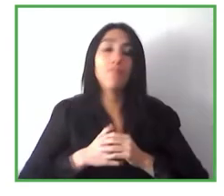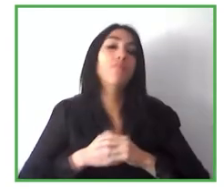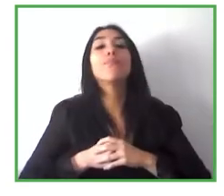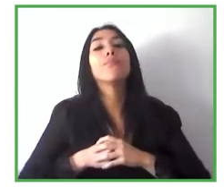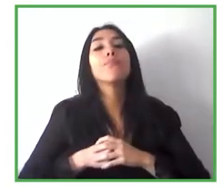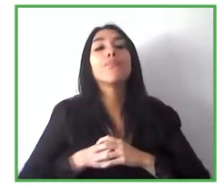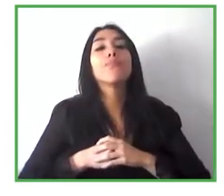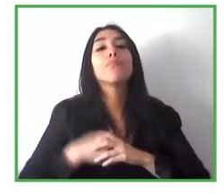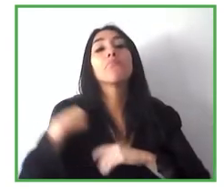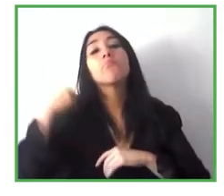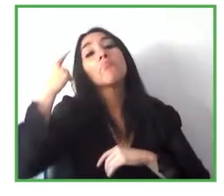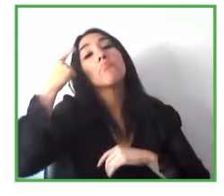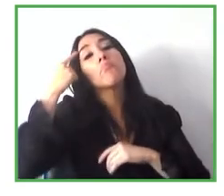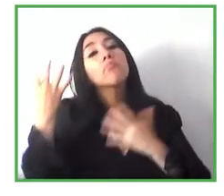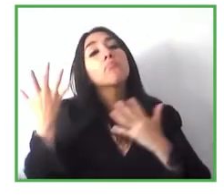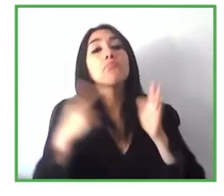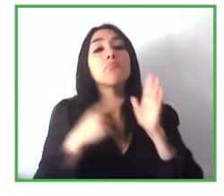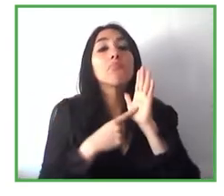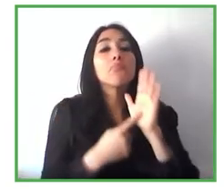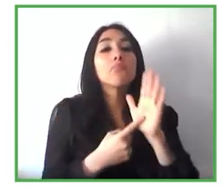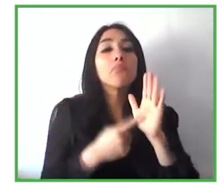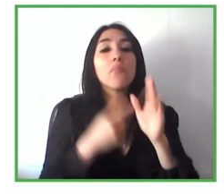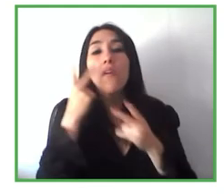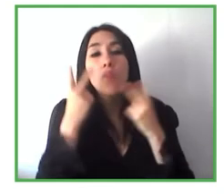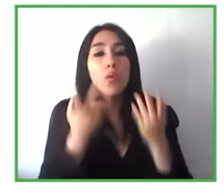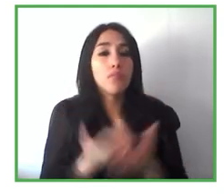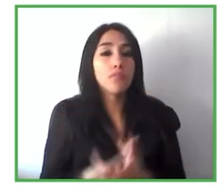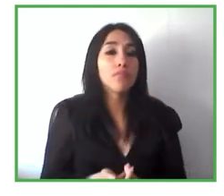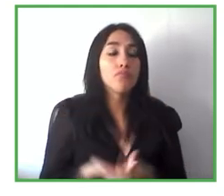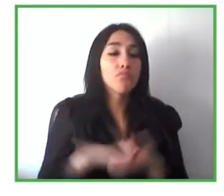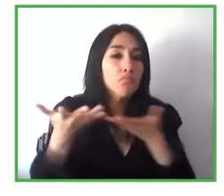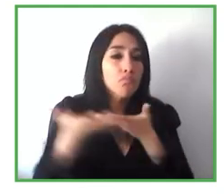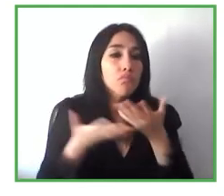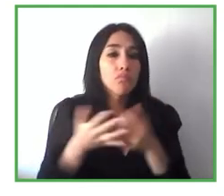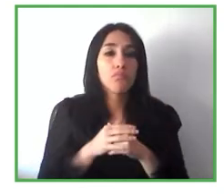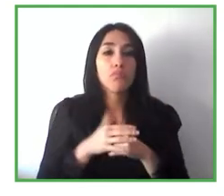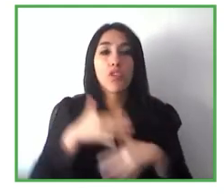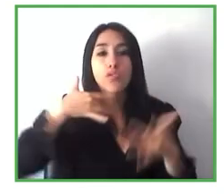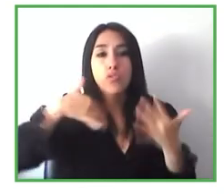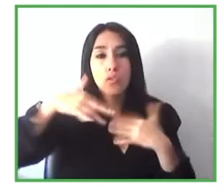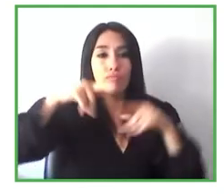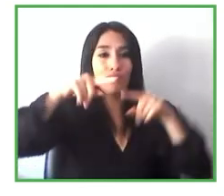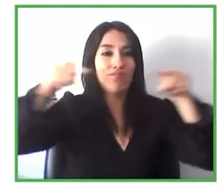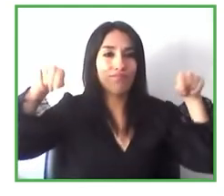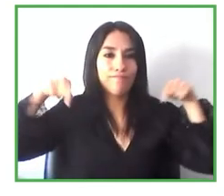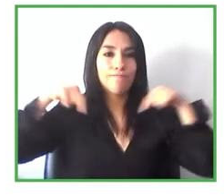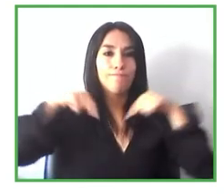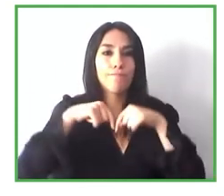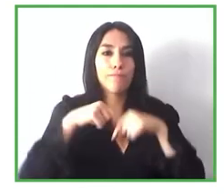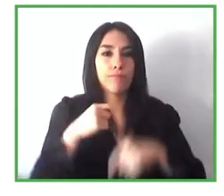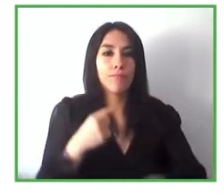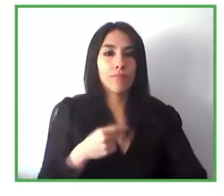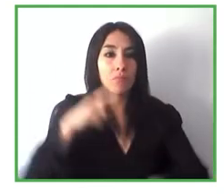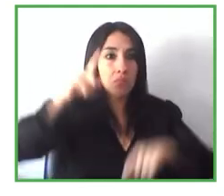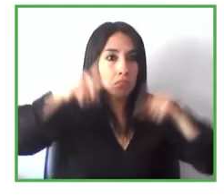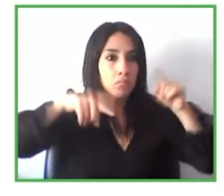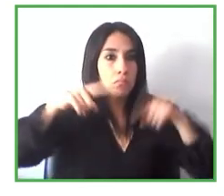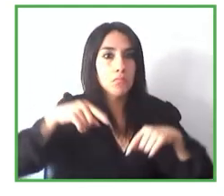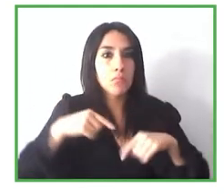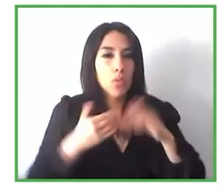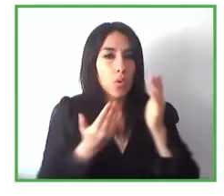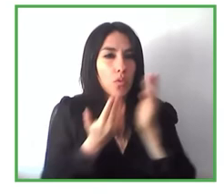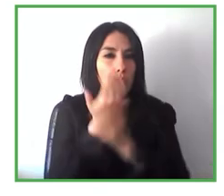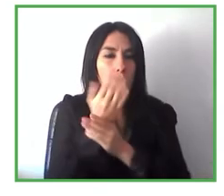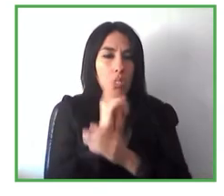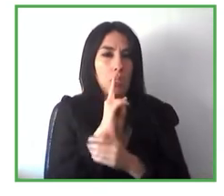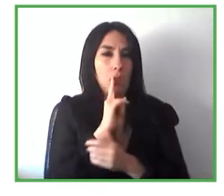interactuar con un entorno ¿tenéis alguna innovación específica orientada precisamente grupos de